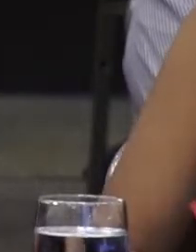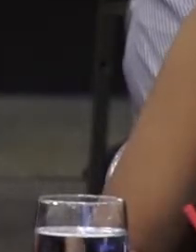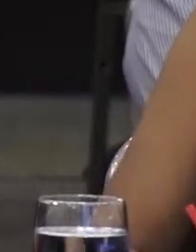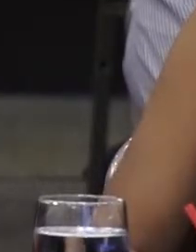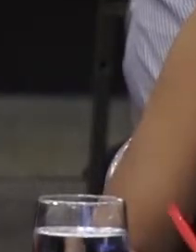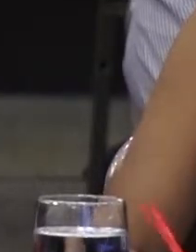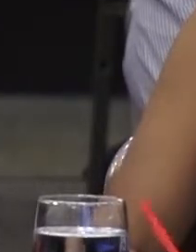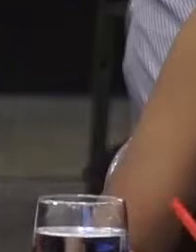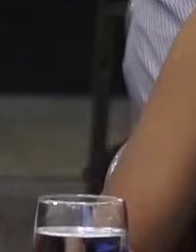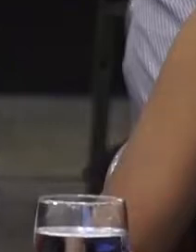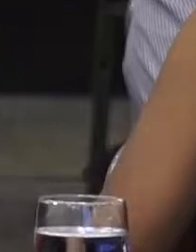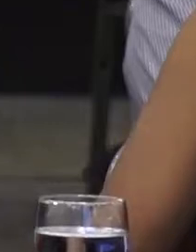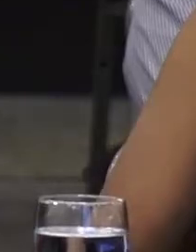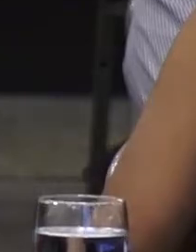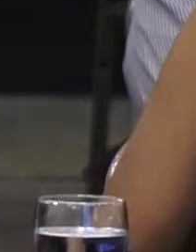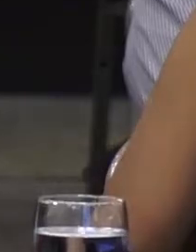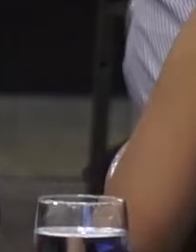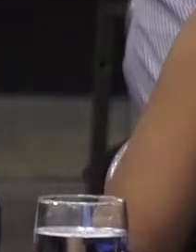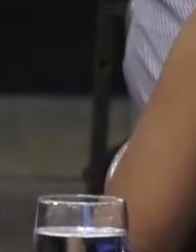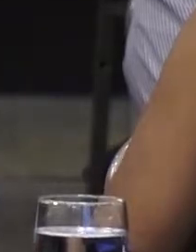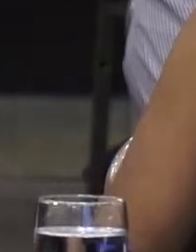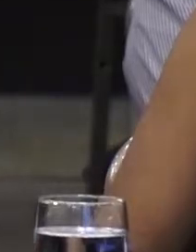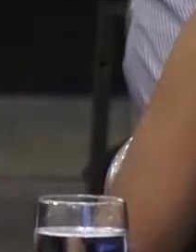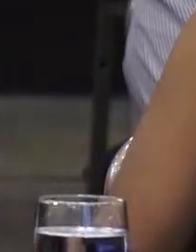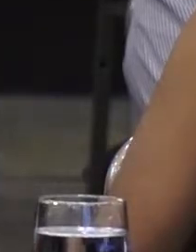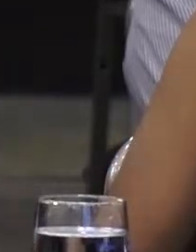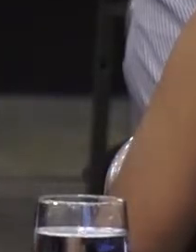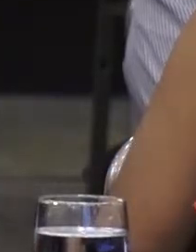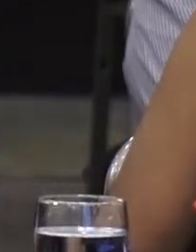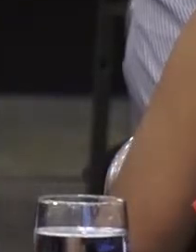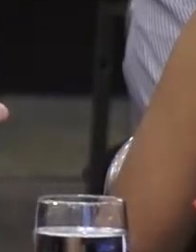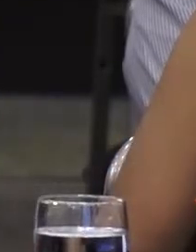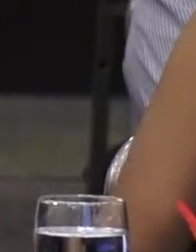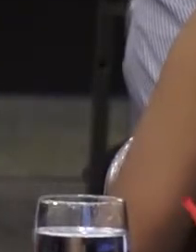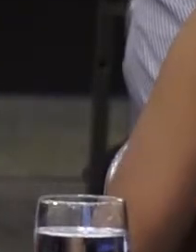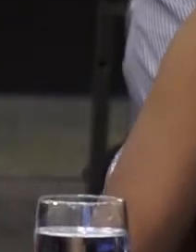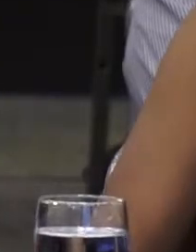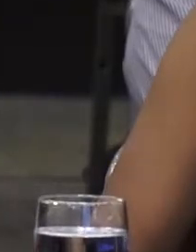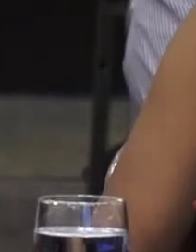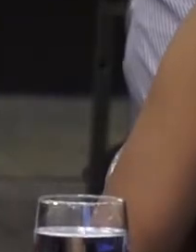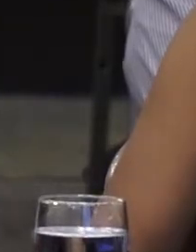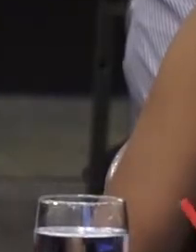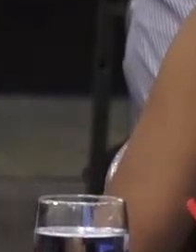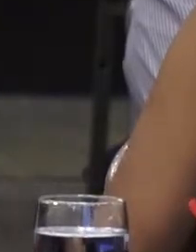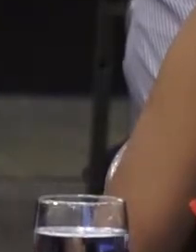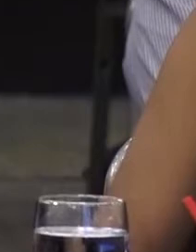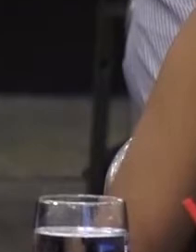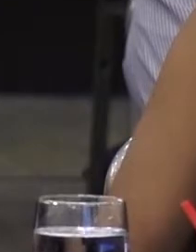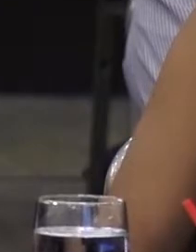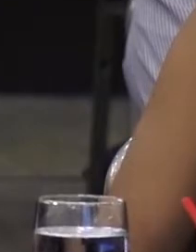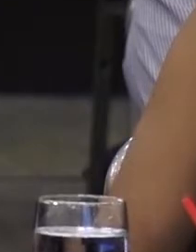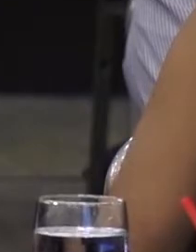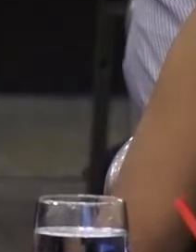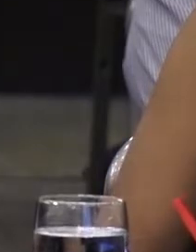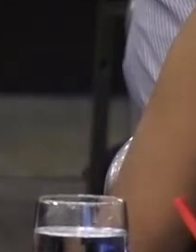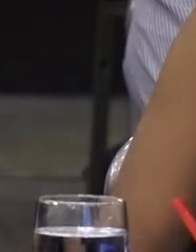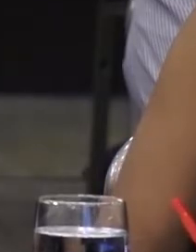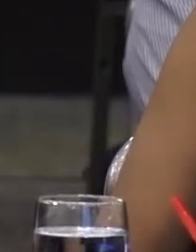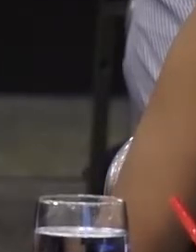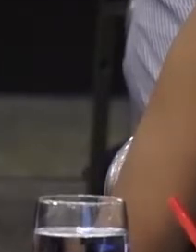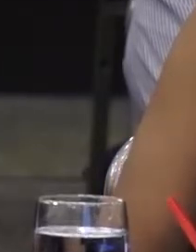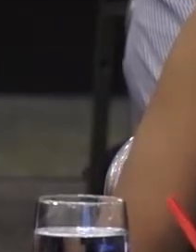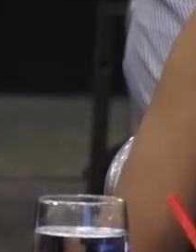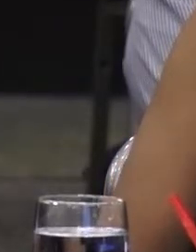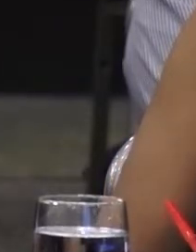Existen, pero qué tipo de ayudas técnicas, cuántas personas han atendido, qué tipo de donaciones le han dado. Eso sería bueno que lo explicaran en sus presentaciones.